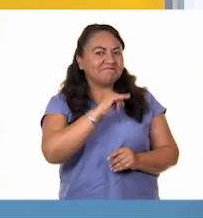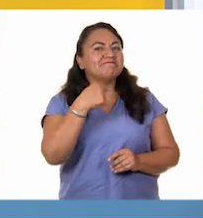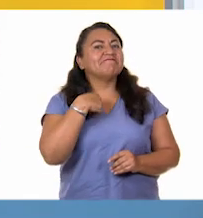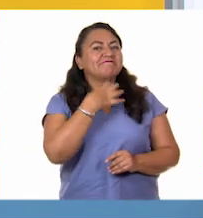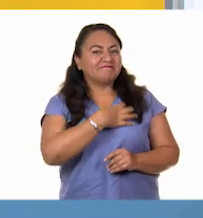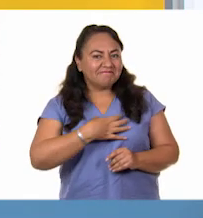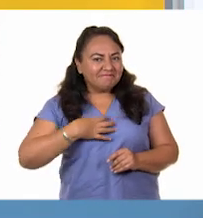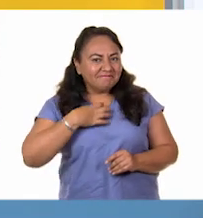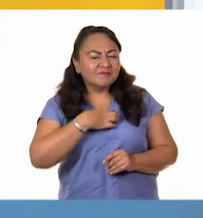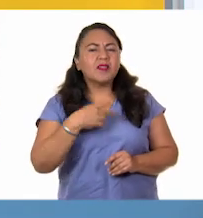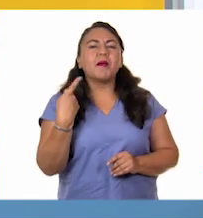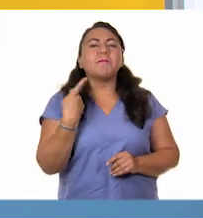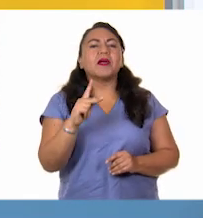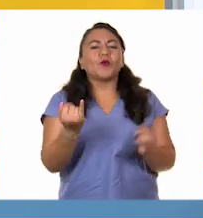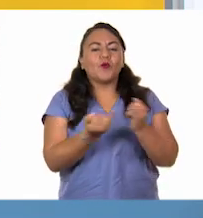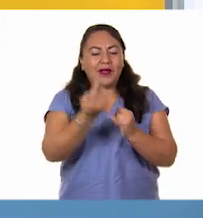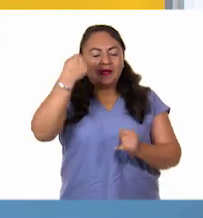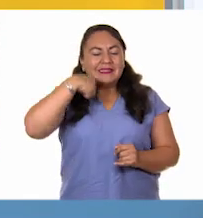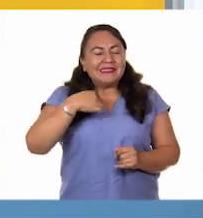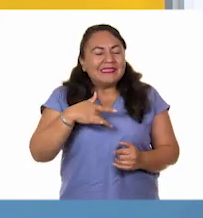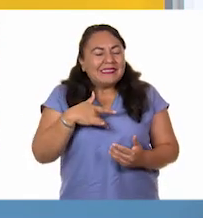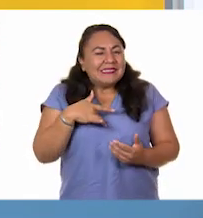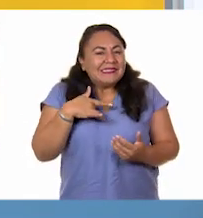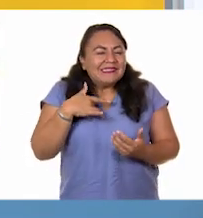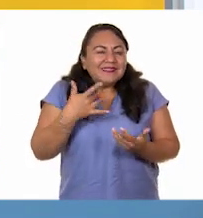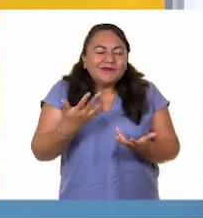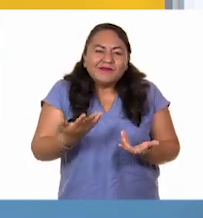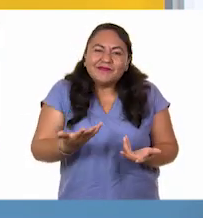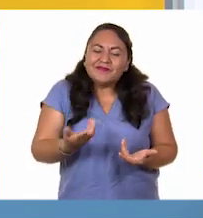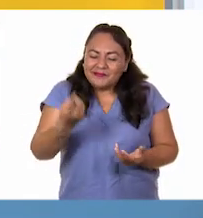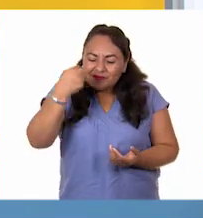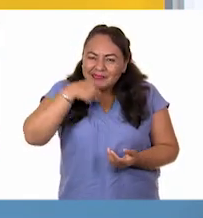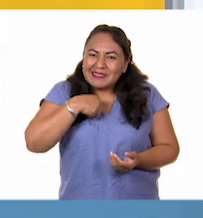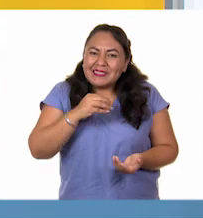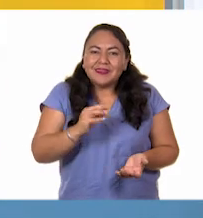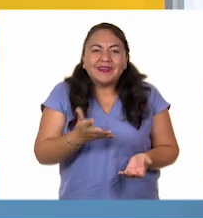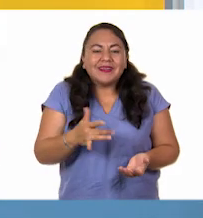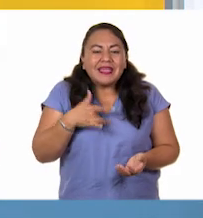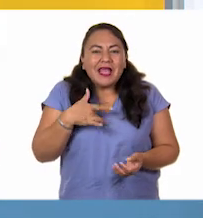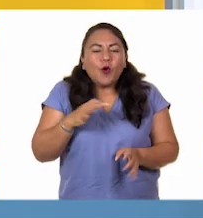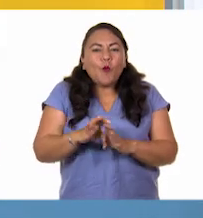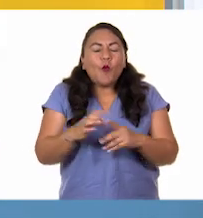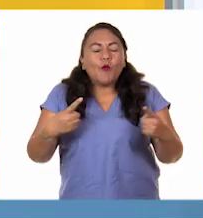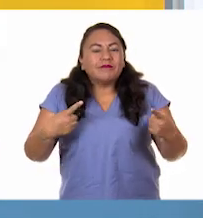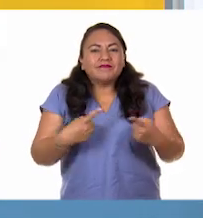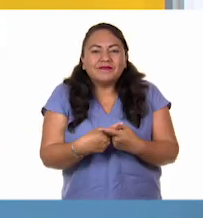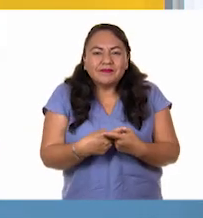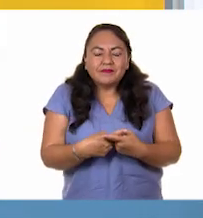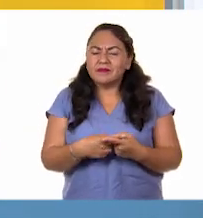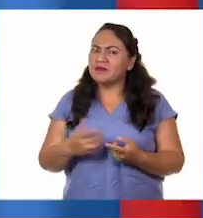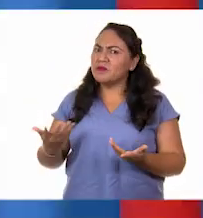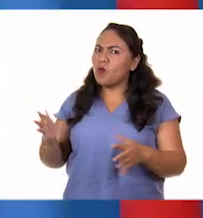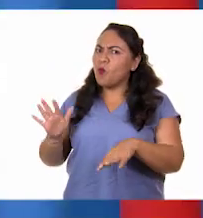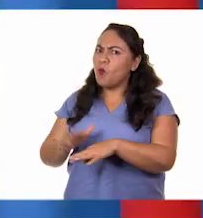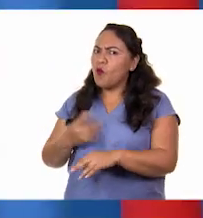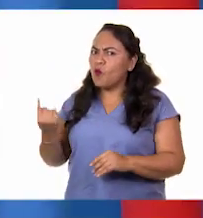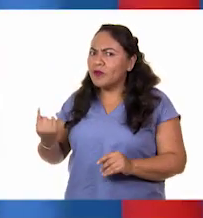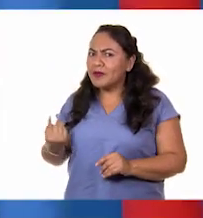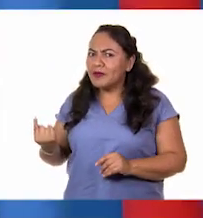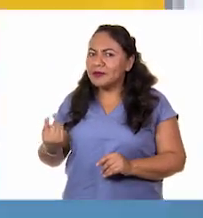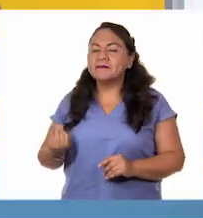contento, pero también estoy nostálgico. Como que tengo emociones encontradas, Larissa. A ver, ¿por qué?